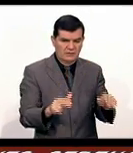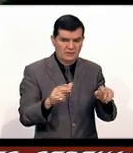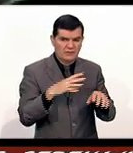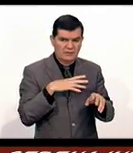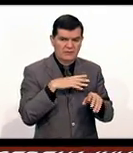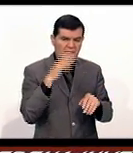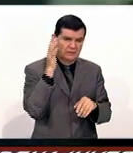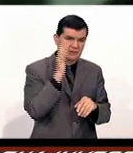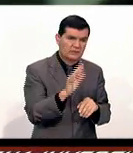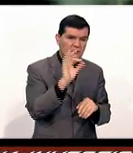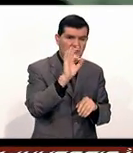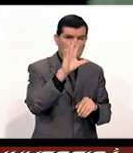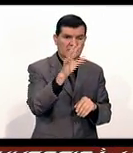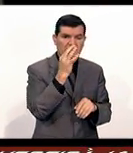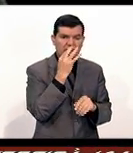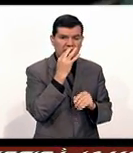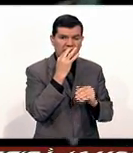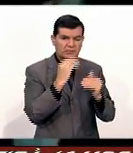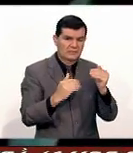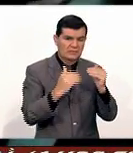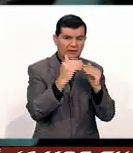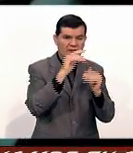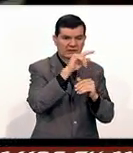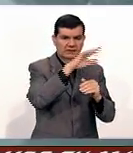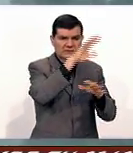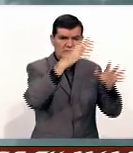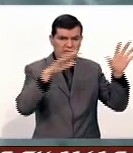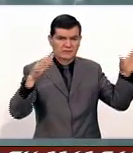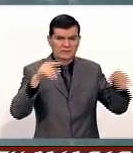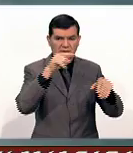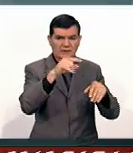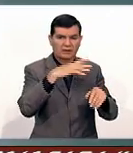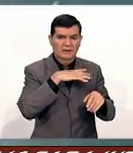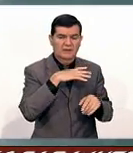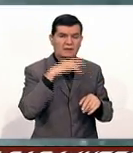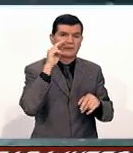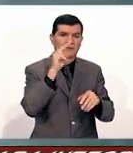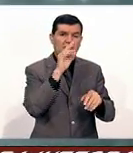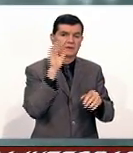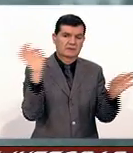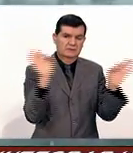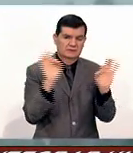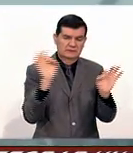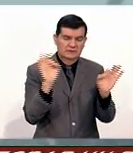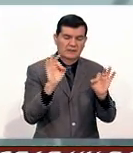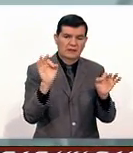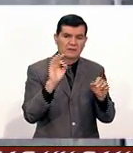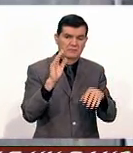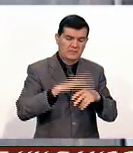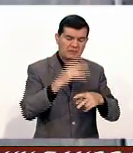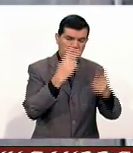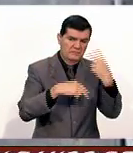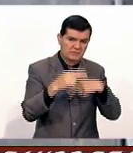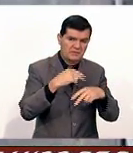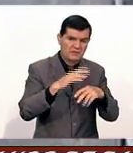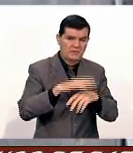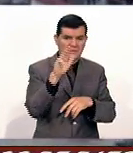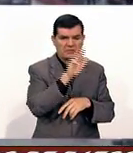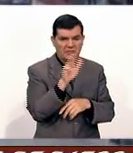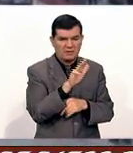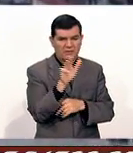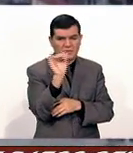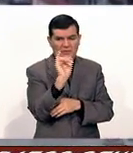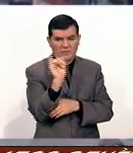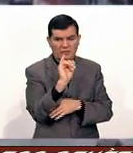escasos 45 minutos de esta sierra. Y bueno, tenemos probabilidad que se presente durante miércoles